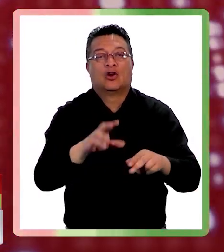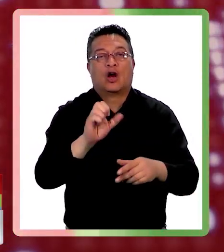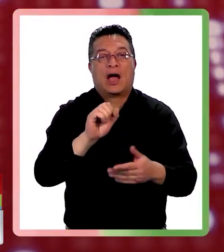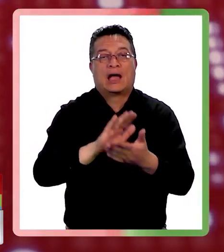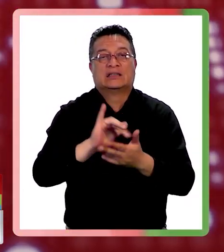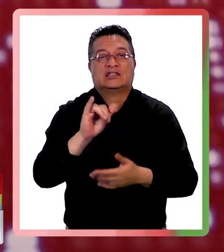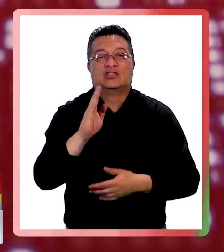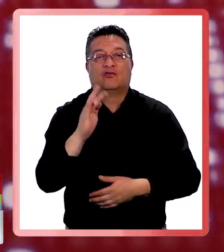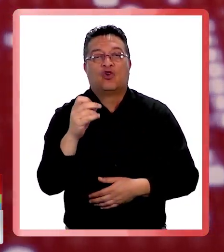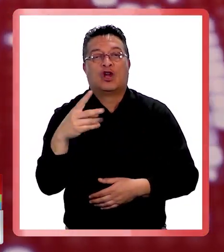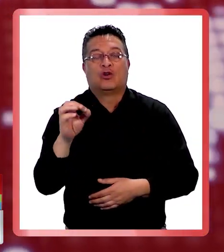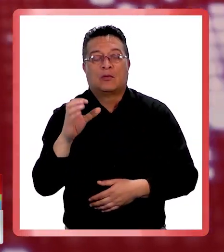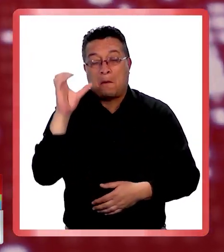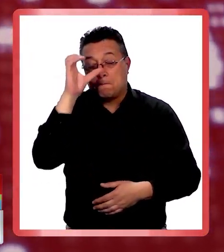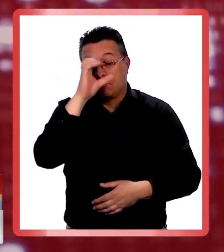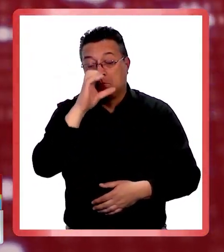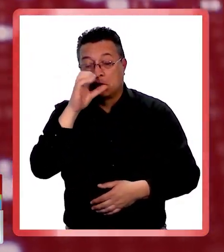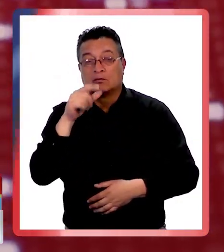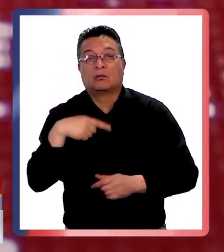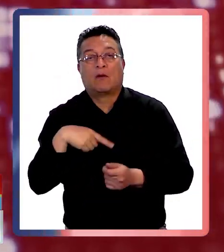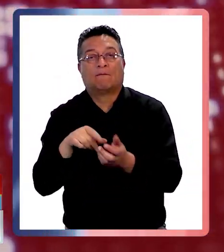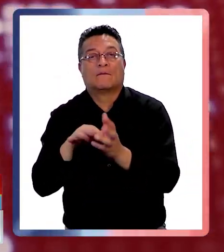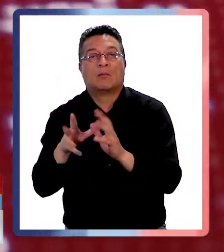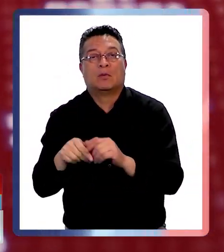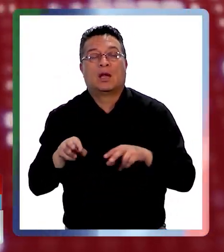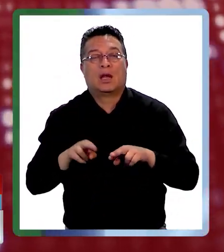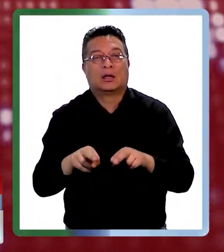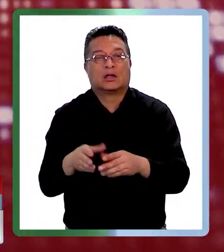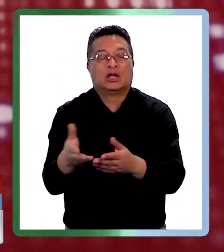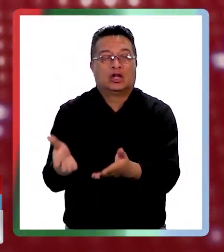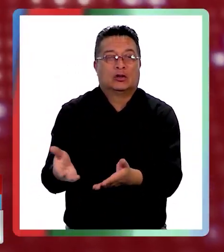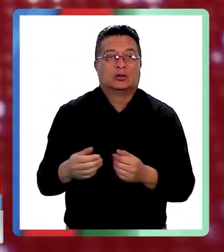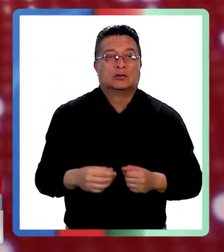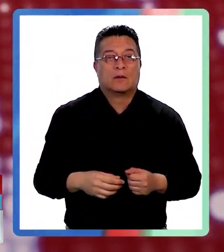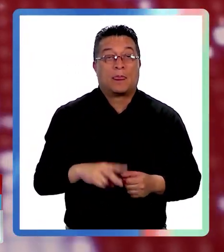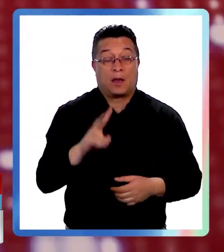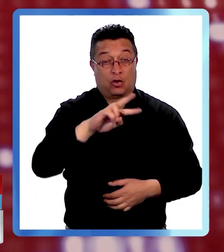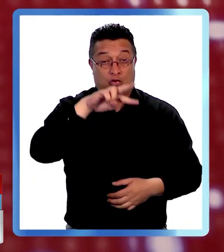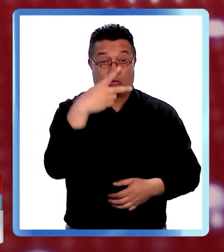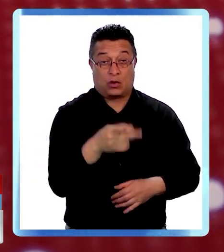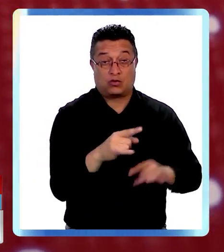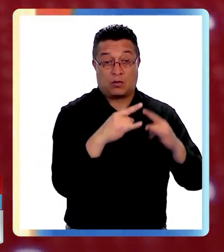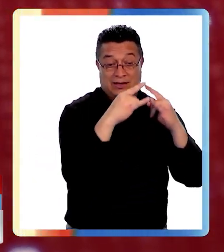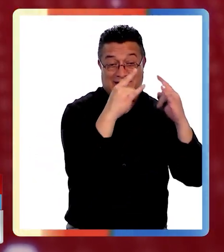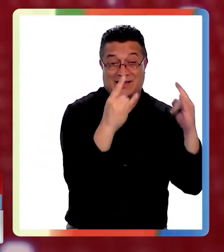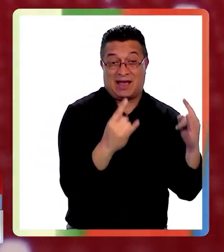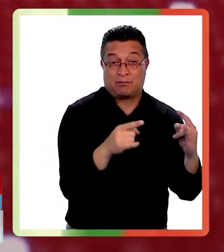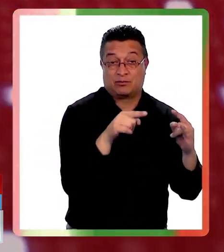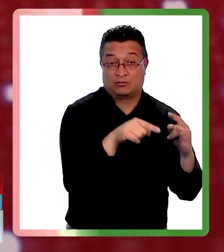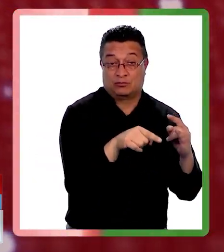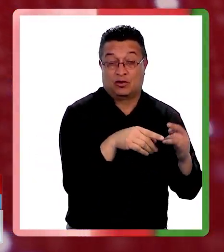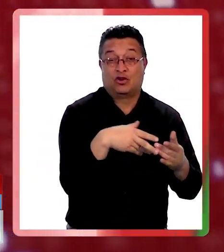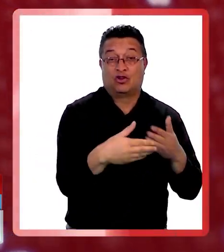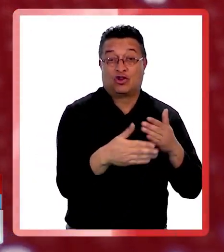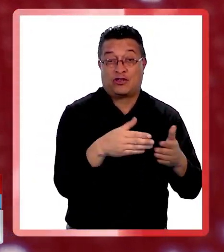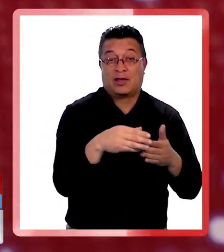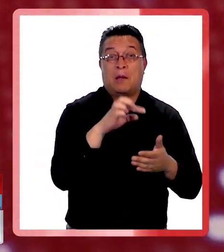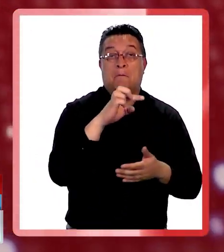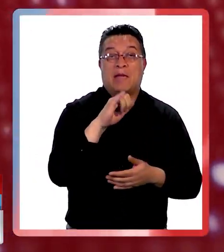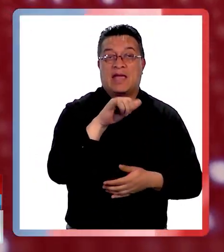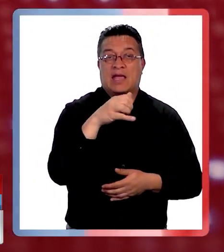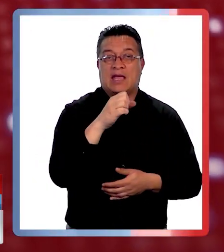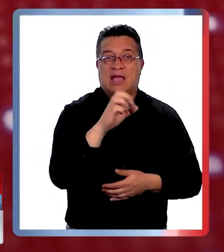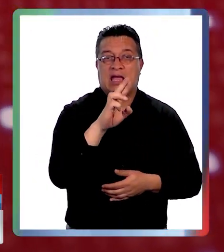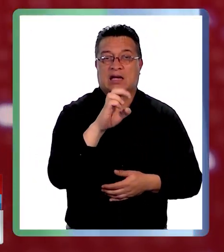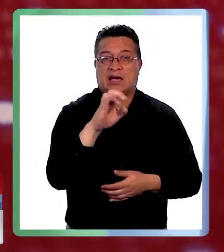mientras disfrutaba de un paseo con su familia en la ribera del río. Los propietarios del camping H. Hondo ubicado en el sector de Pejerrey